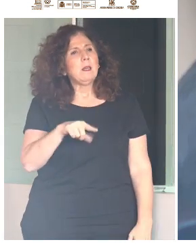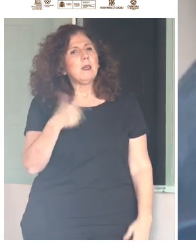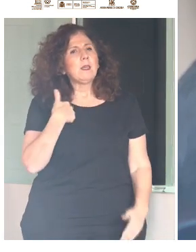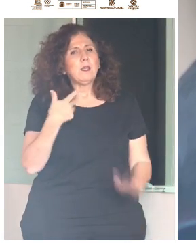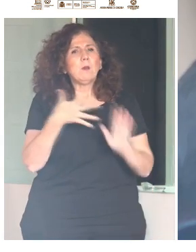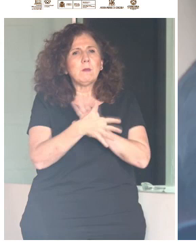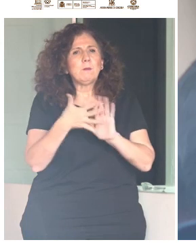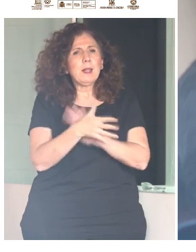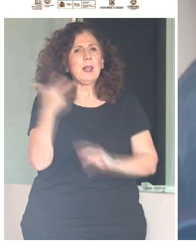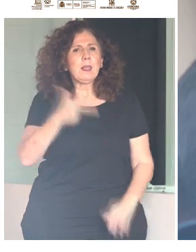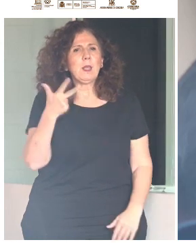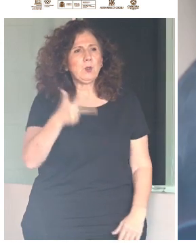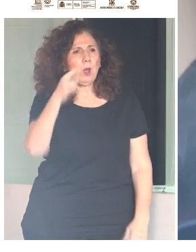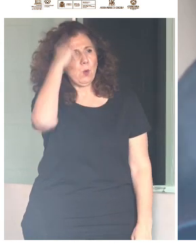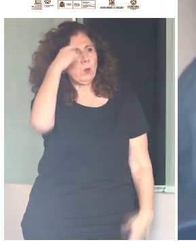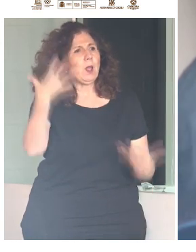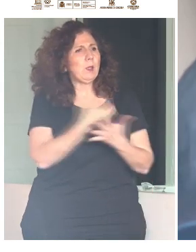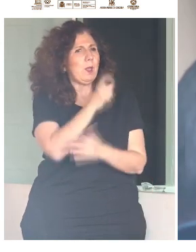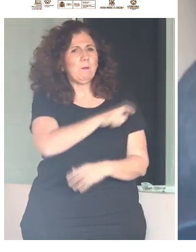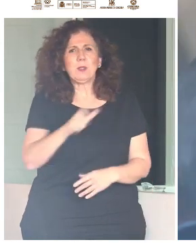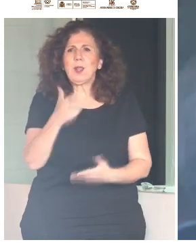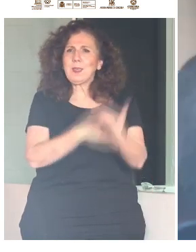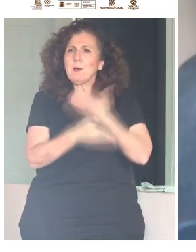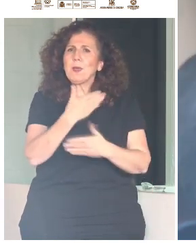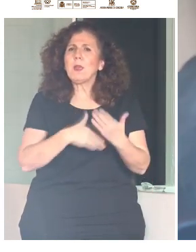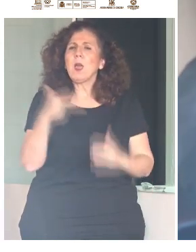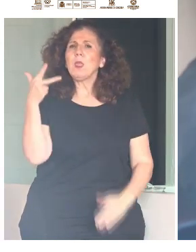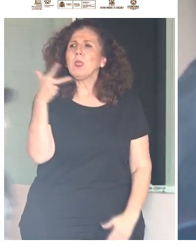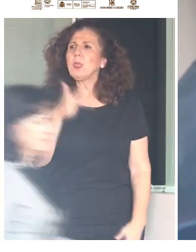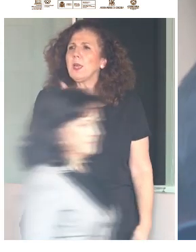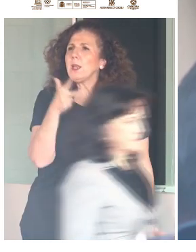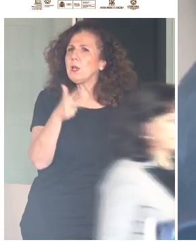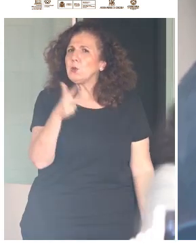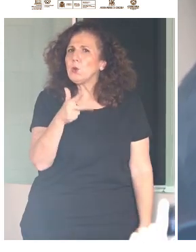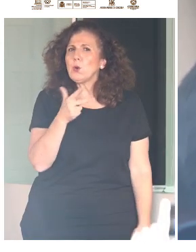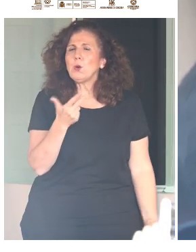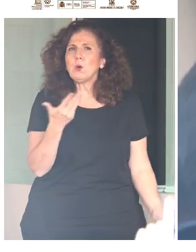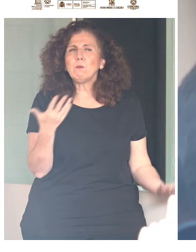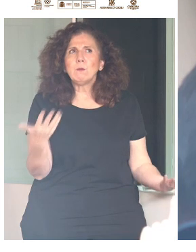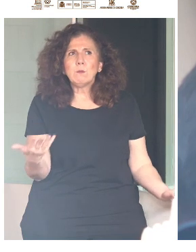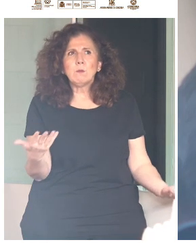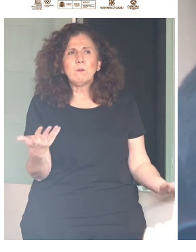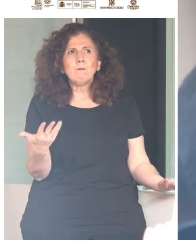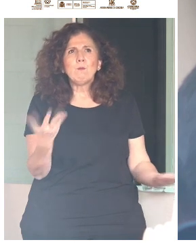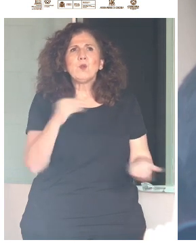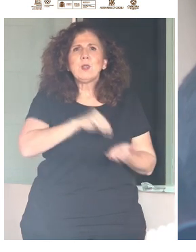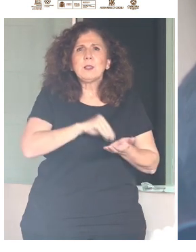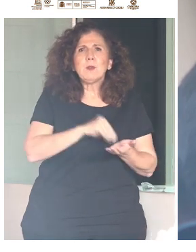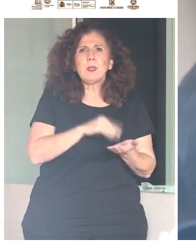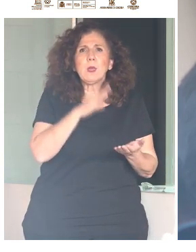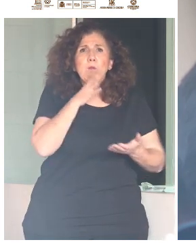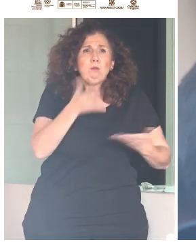de las personas con discapacidad. Un derecho que debido, muchas veces, a miradas